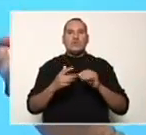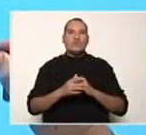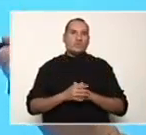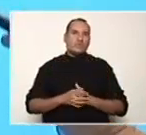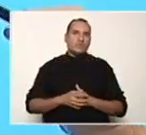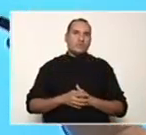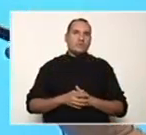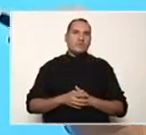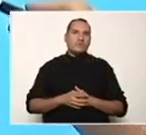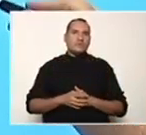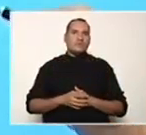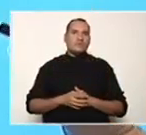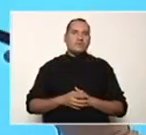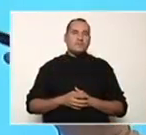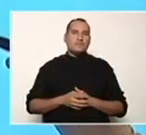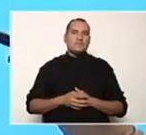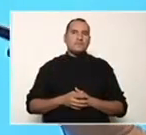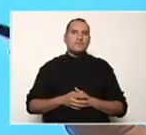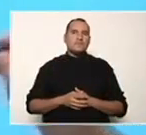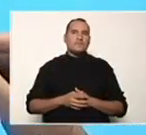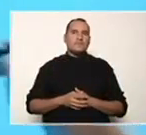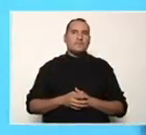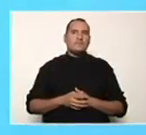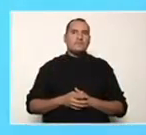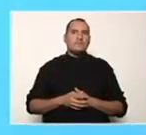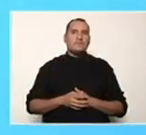algebraica me de más 6.